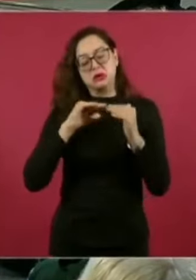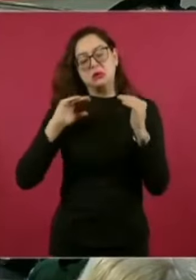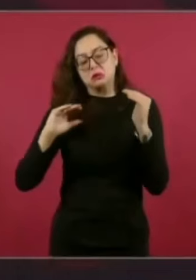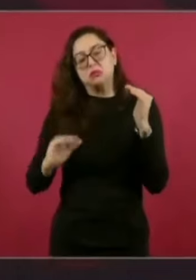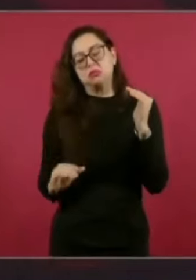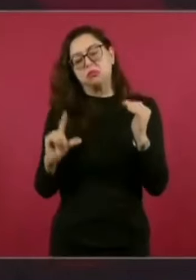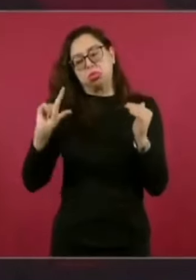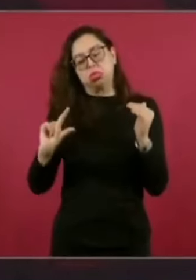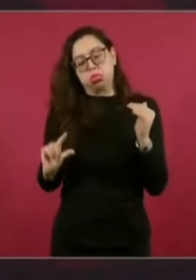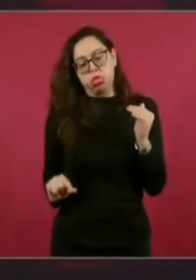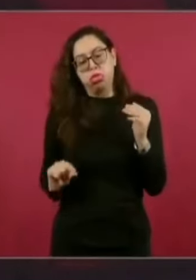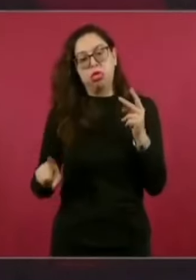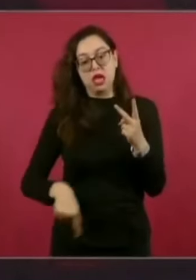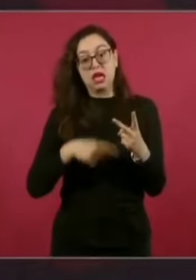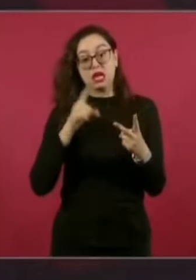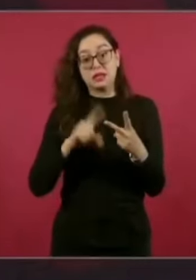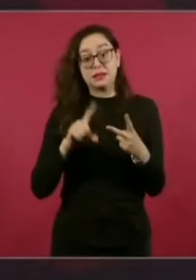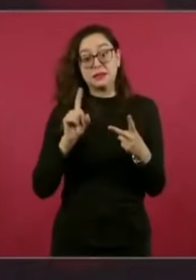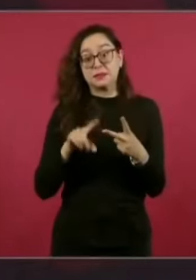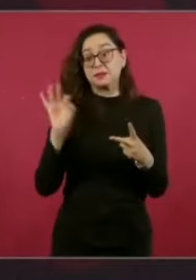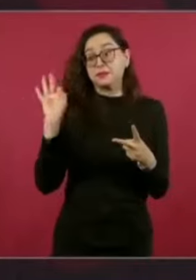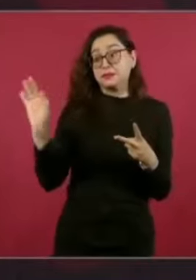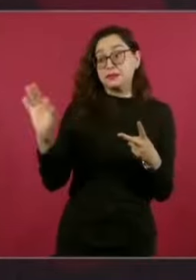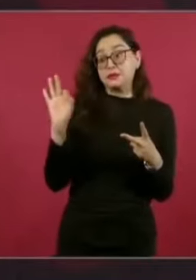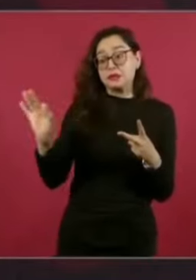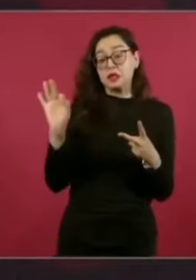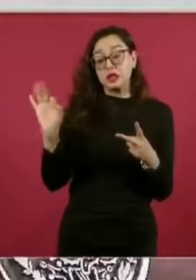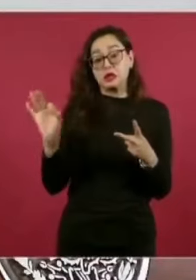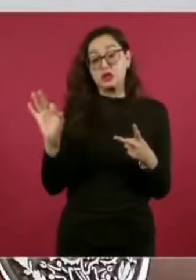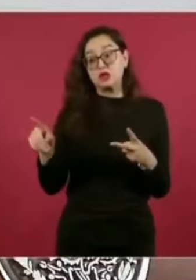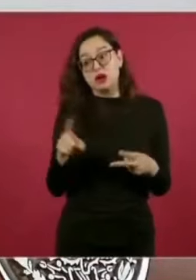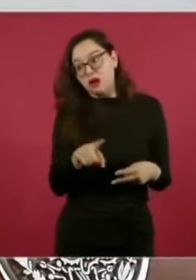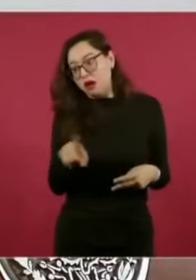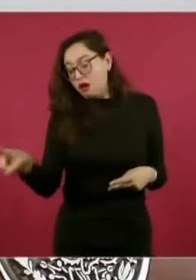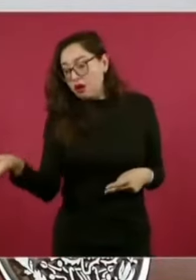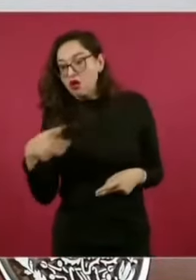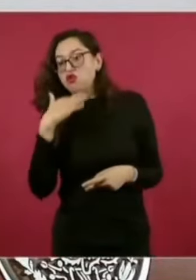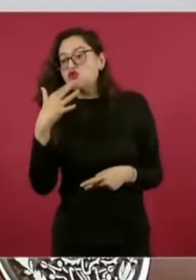que el corrupto es el de abajo,